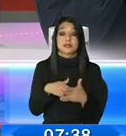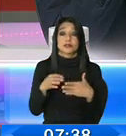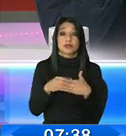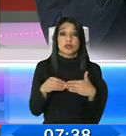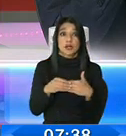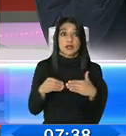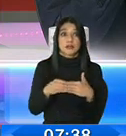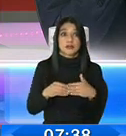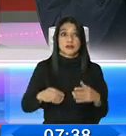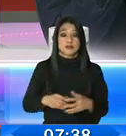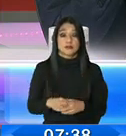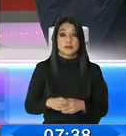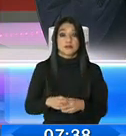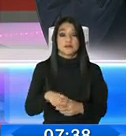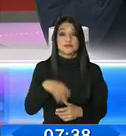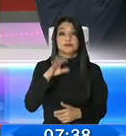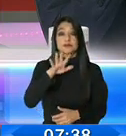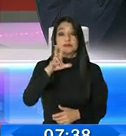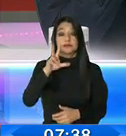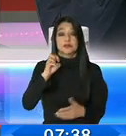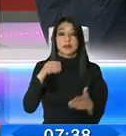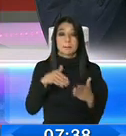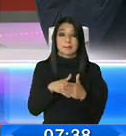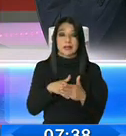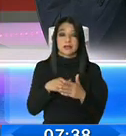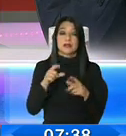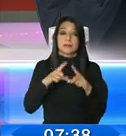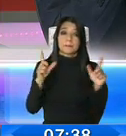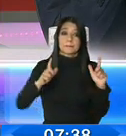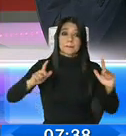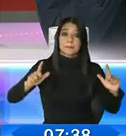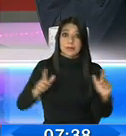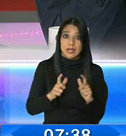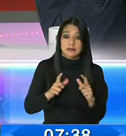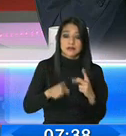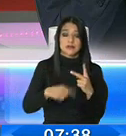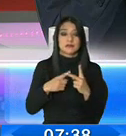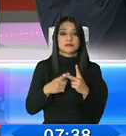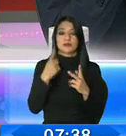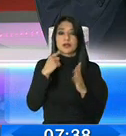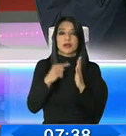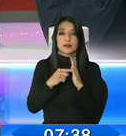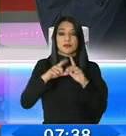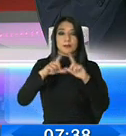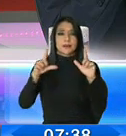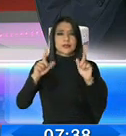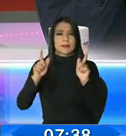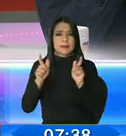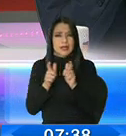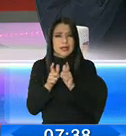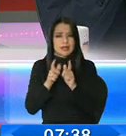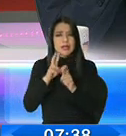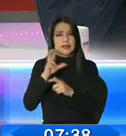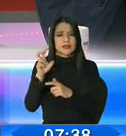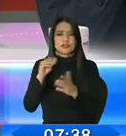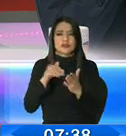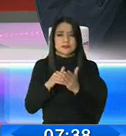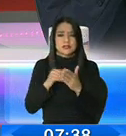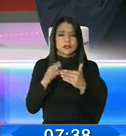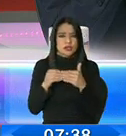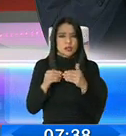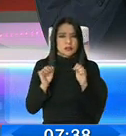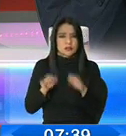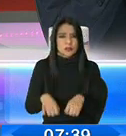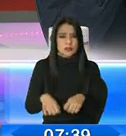de 500 a 30 mil para un sector de la microempresa, luego la pequeña empresa puede acceder hasta 300 mil dólares